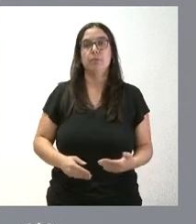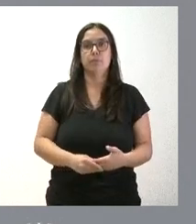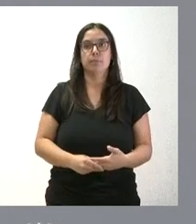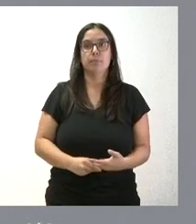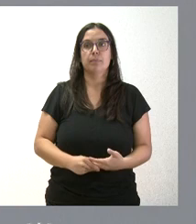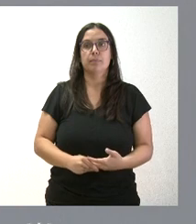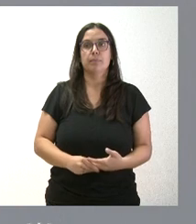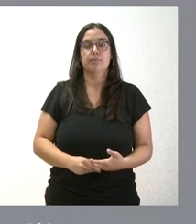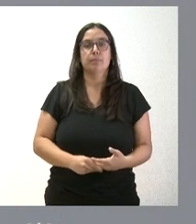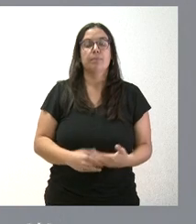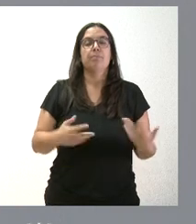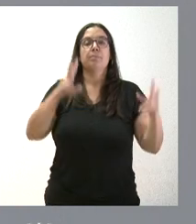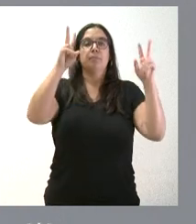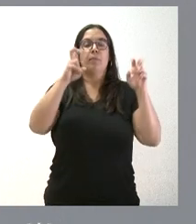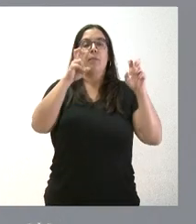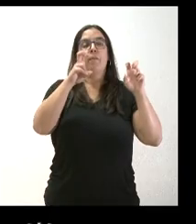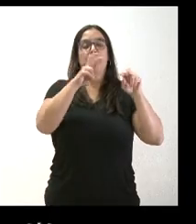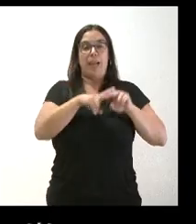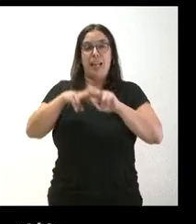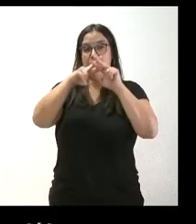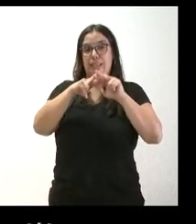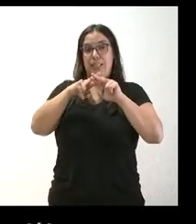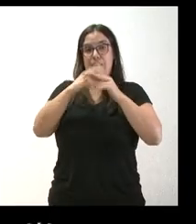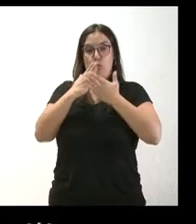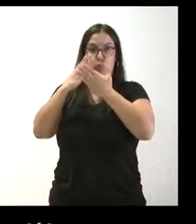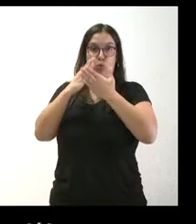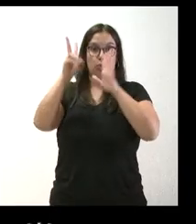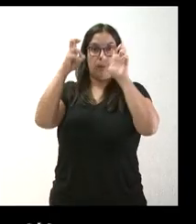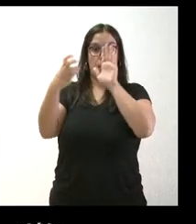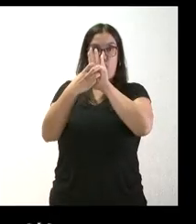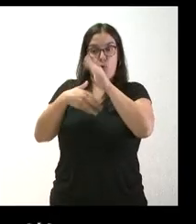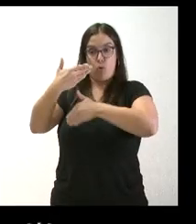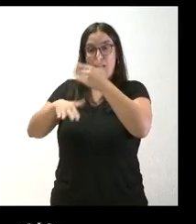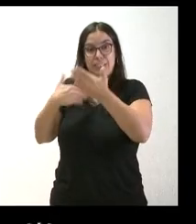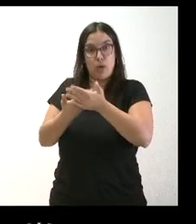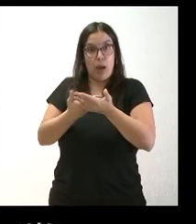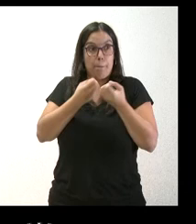Por rematar, del análisis que han hecho hasta ahora, ¿todo va bien?